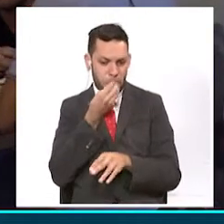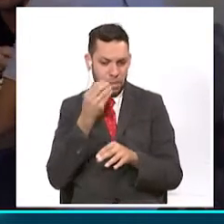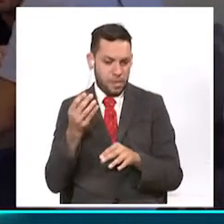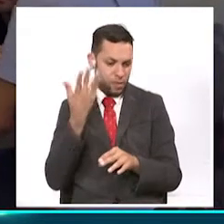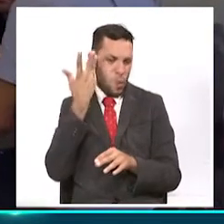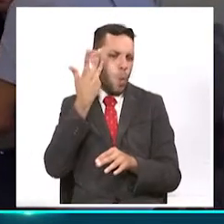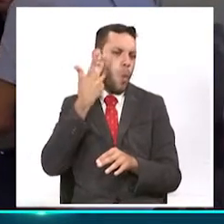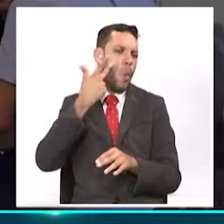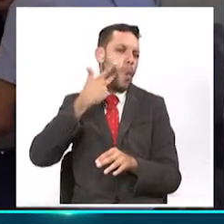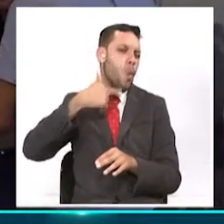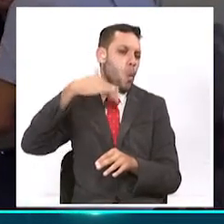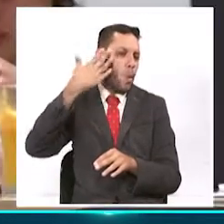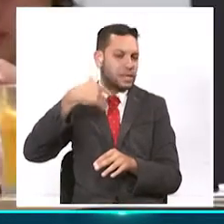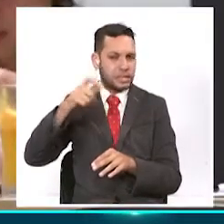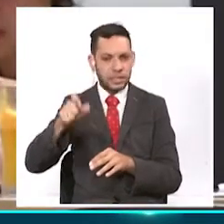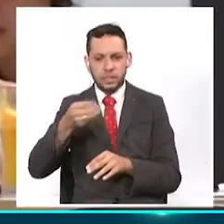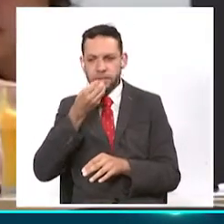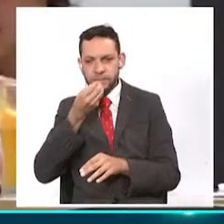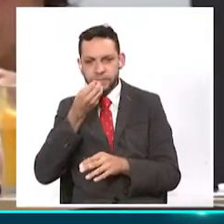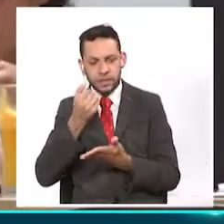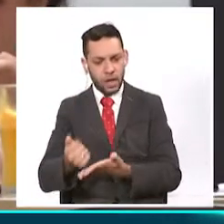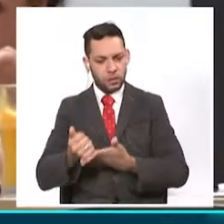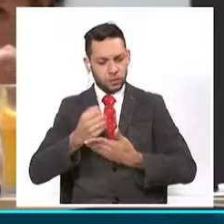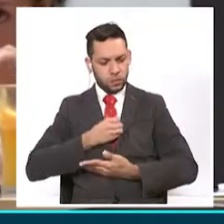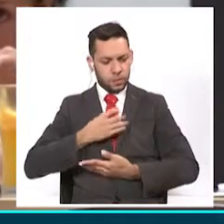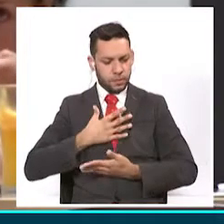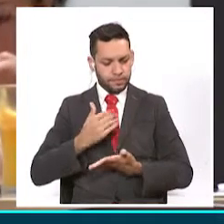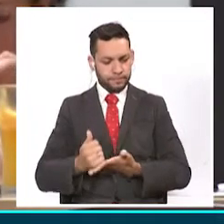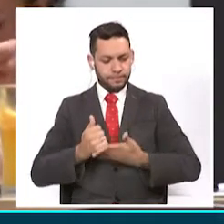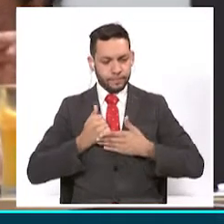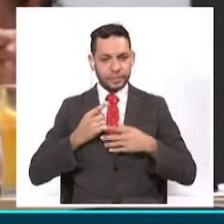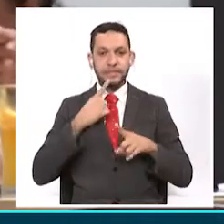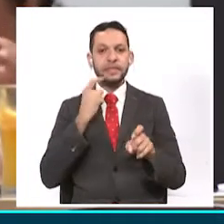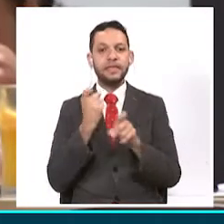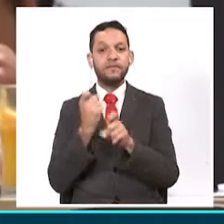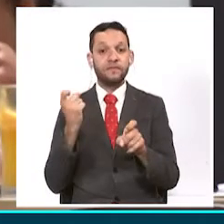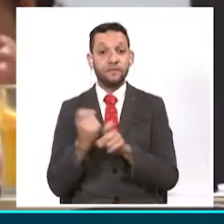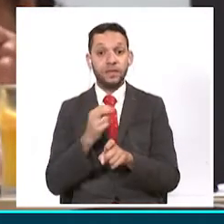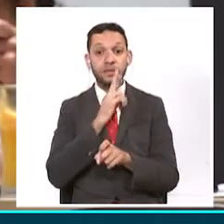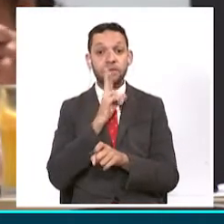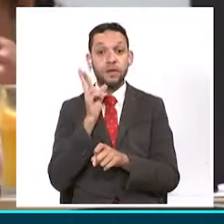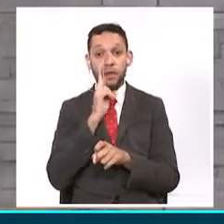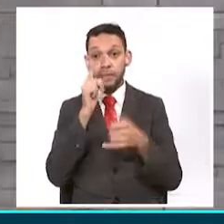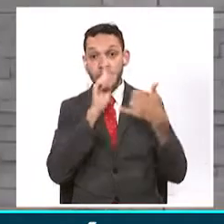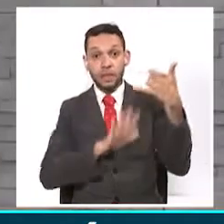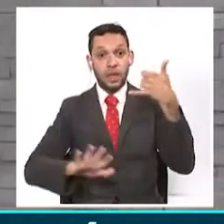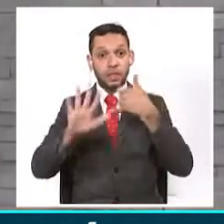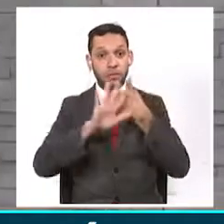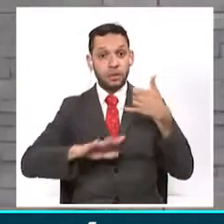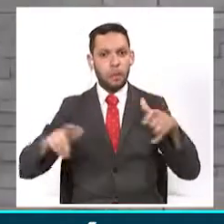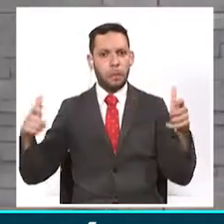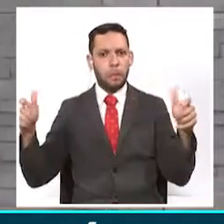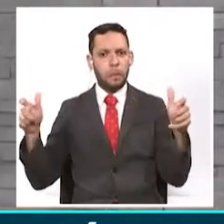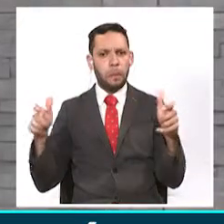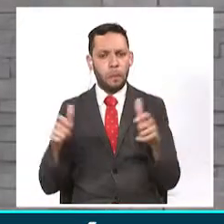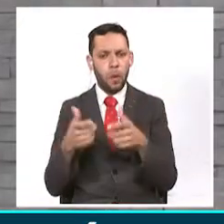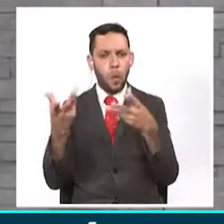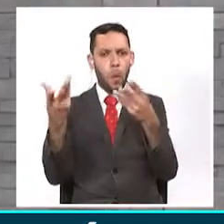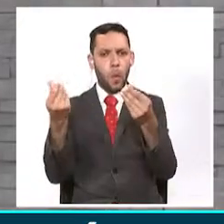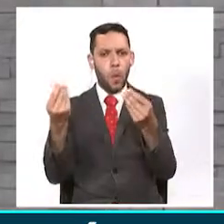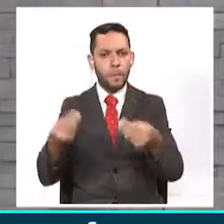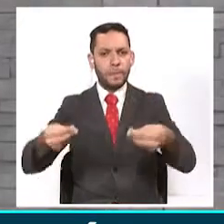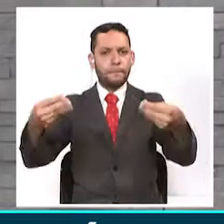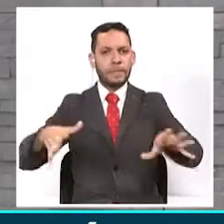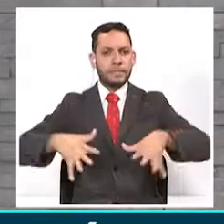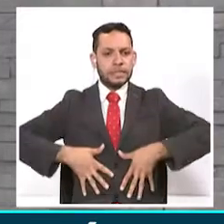fundamental de la vida y por otro lado nos permitiría mitigar este impacto tan grande que no solo en el Quindío sino en el país. Tiene demasiada afectación el cierre de los